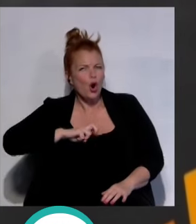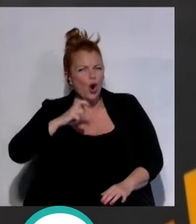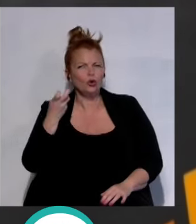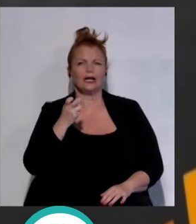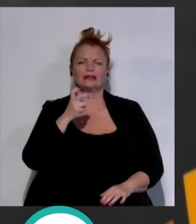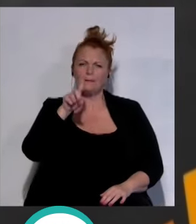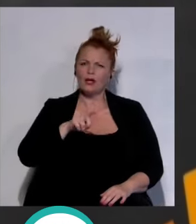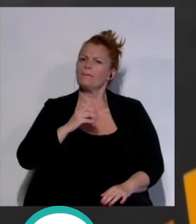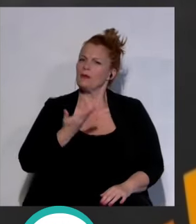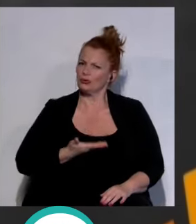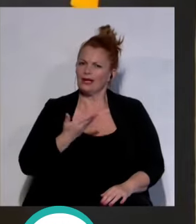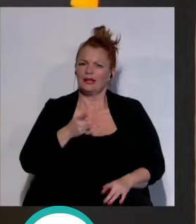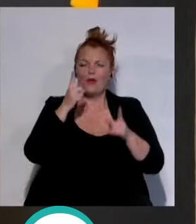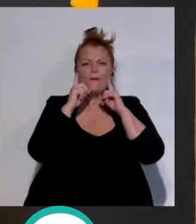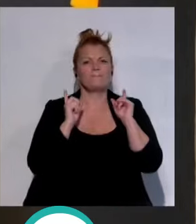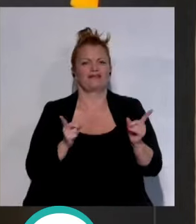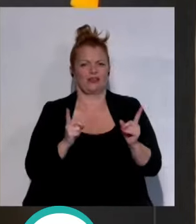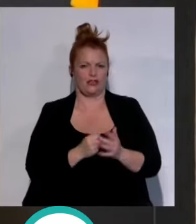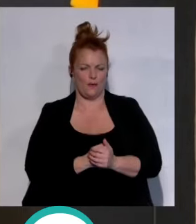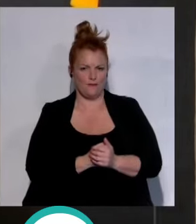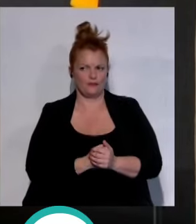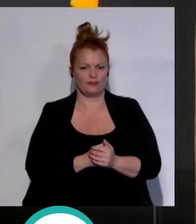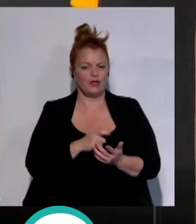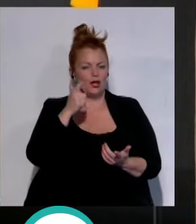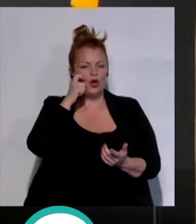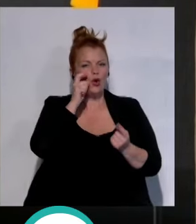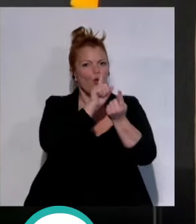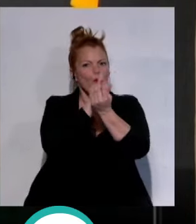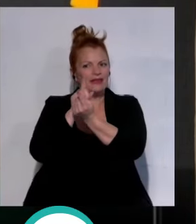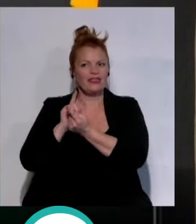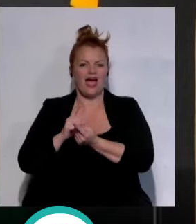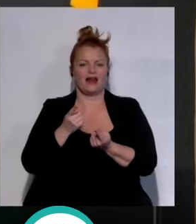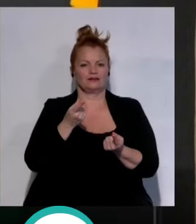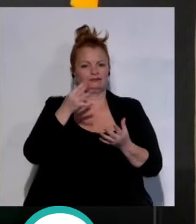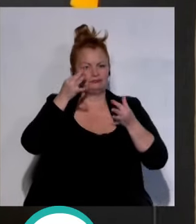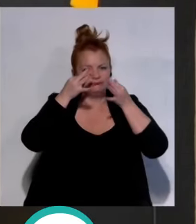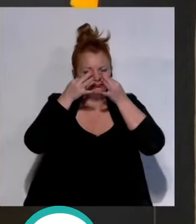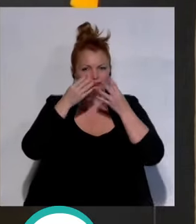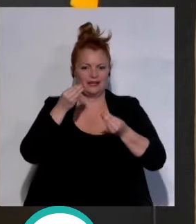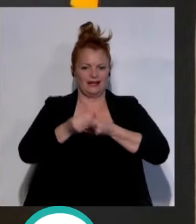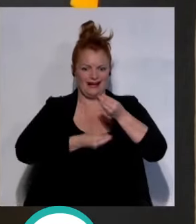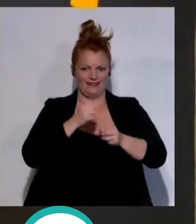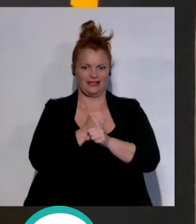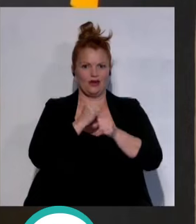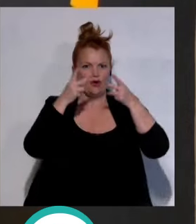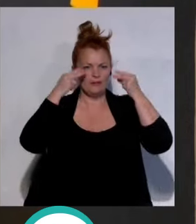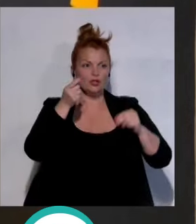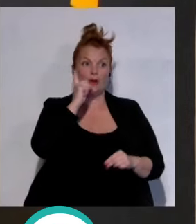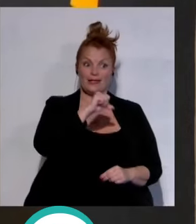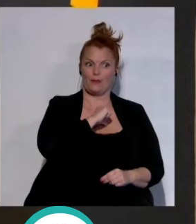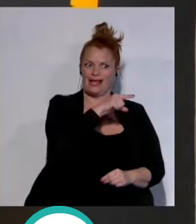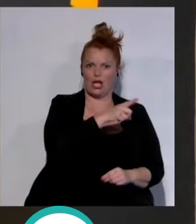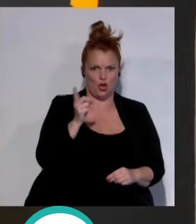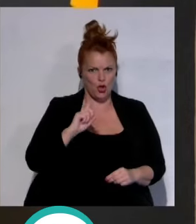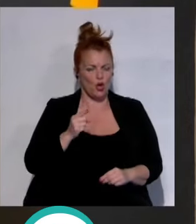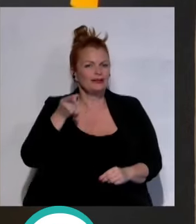importante que es prevención. Humanizar todo lo que hacemos y que vean el trabajo enfermero que se hace día a día no solamente en los hospitales sino a nivel